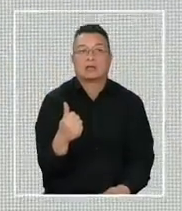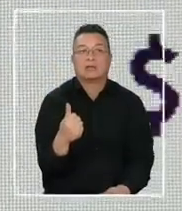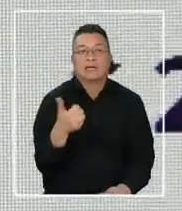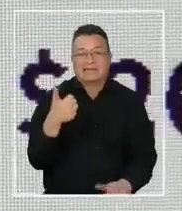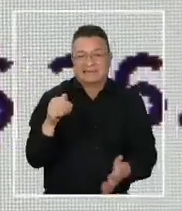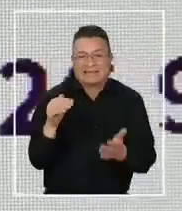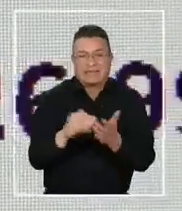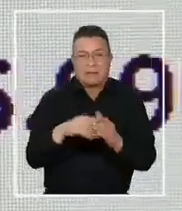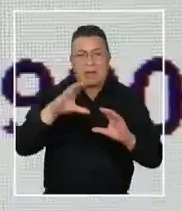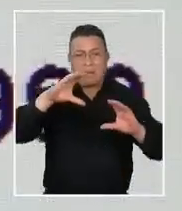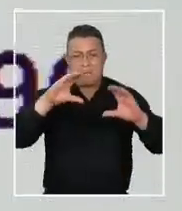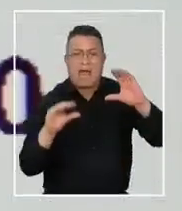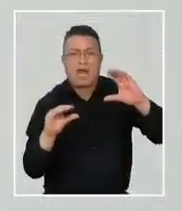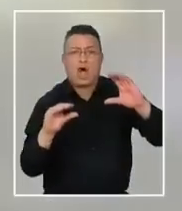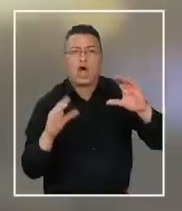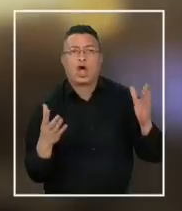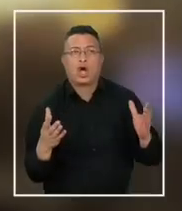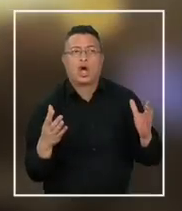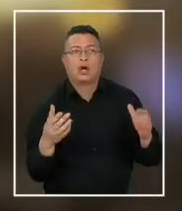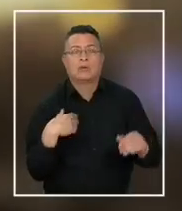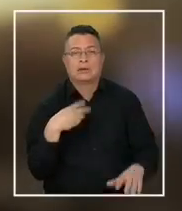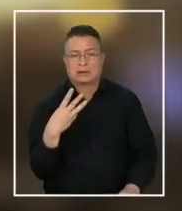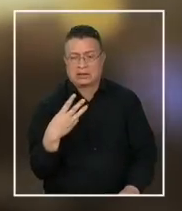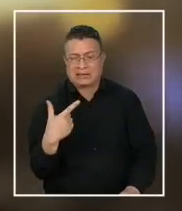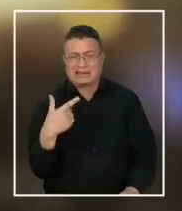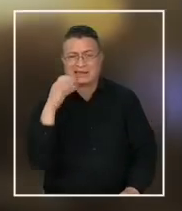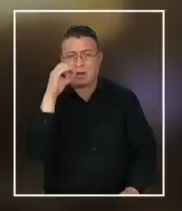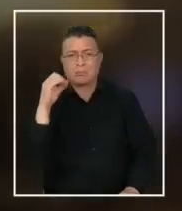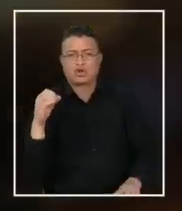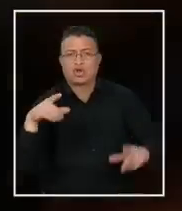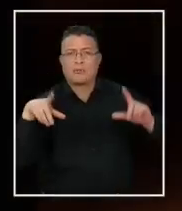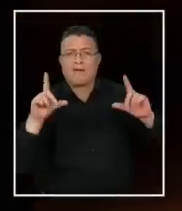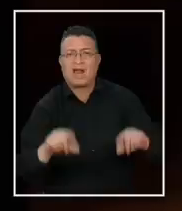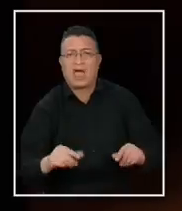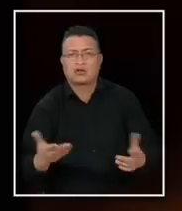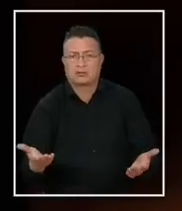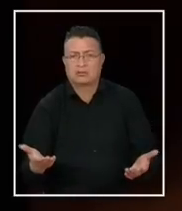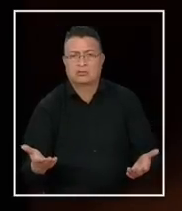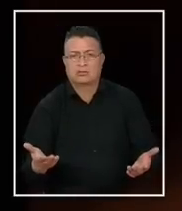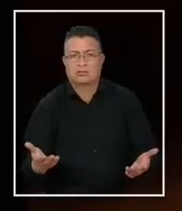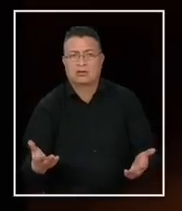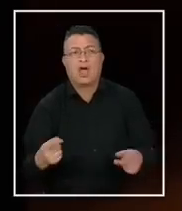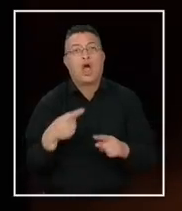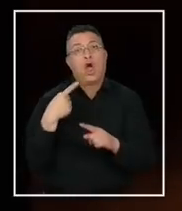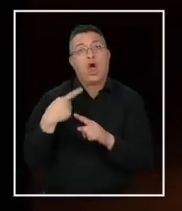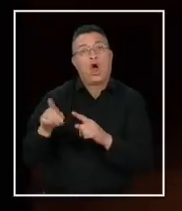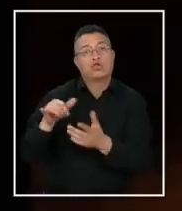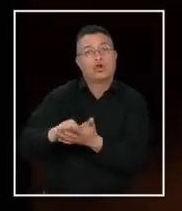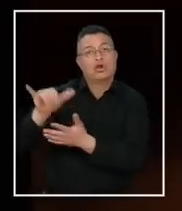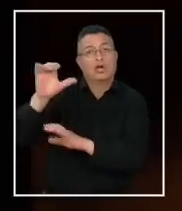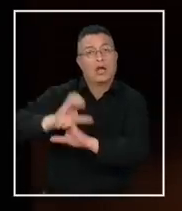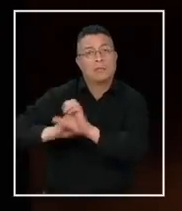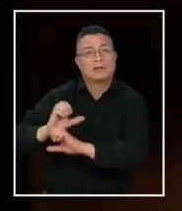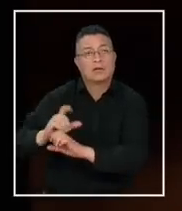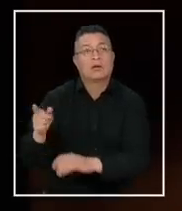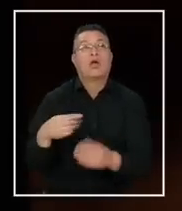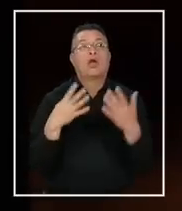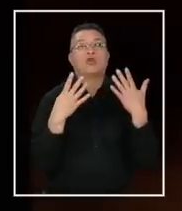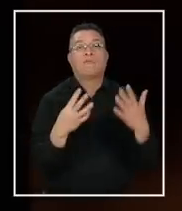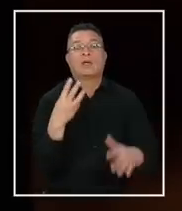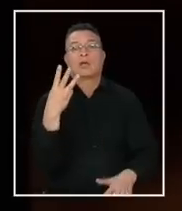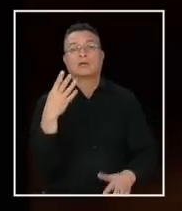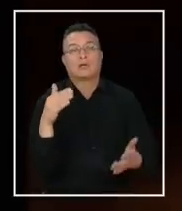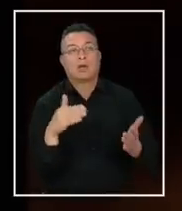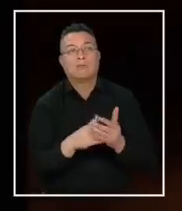60 mil pesos más barato, alrededor de un 37% menos. En otra aerolínea el pasaje cuesta 93